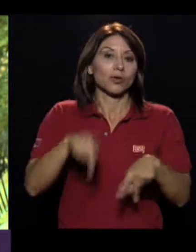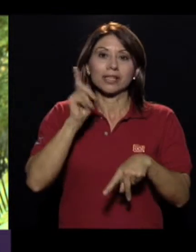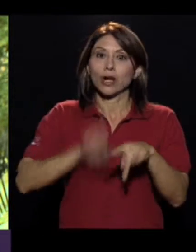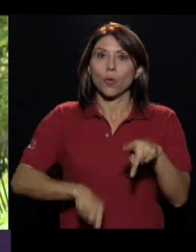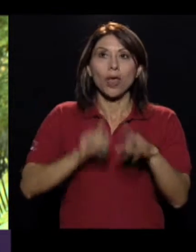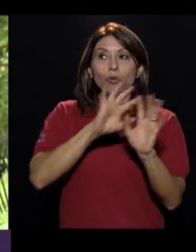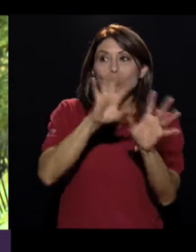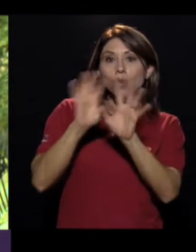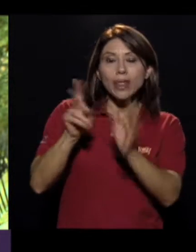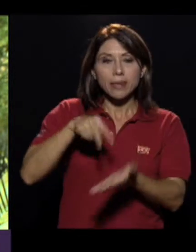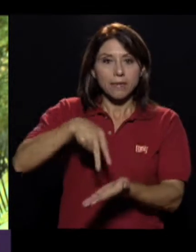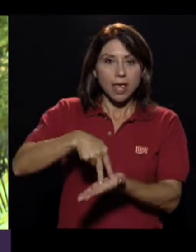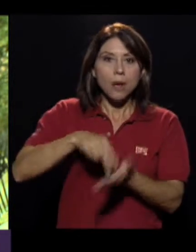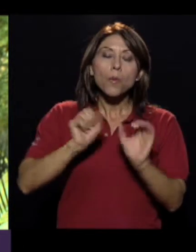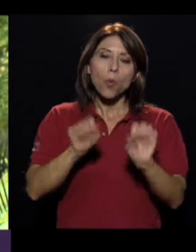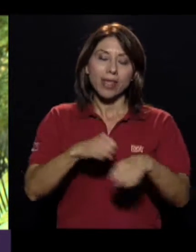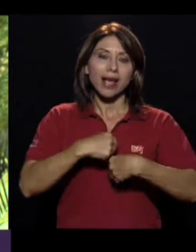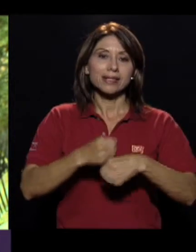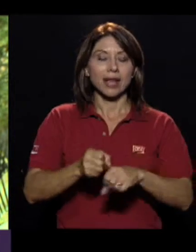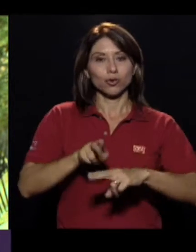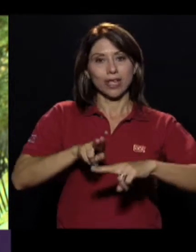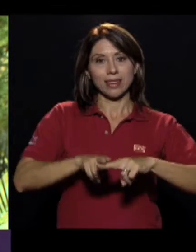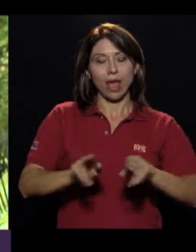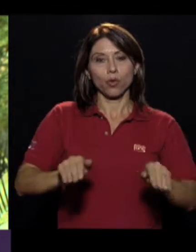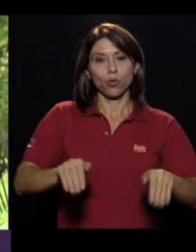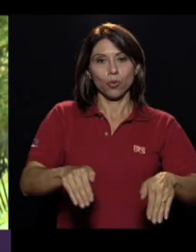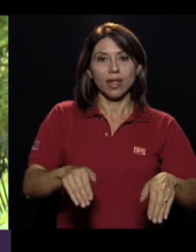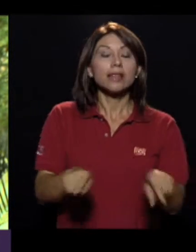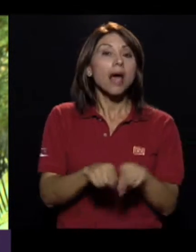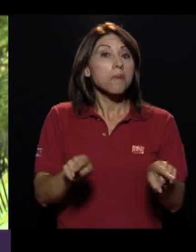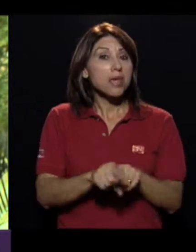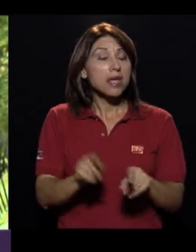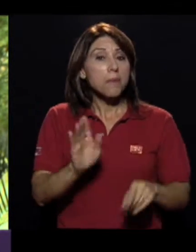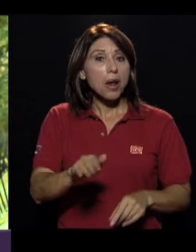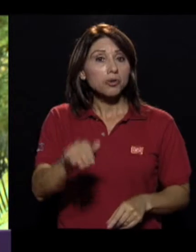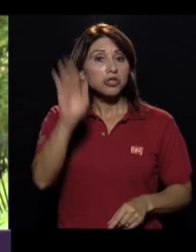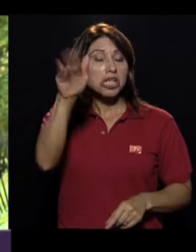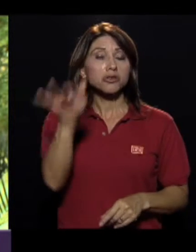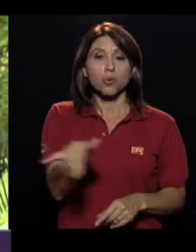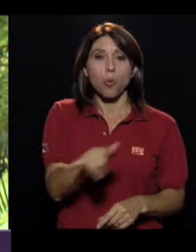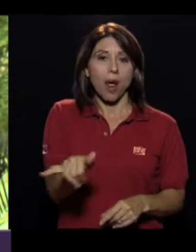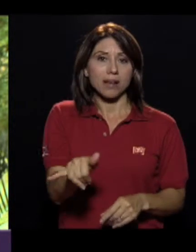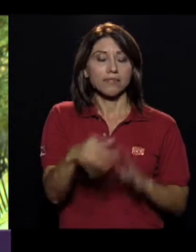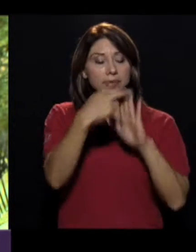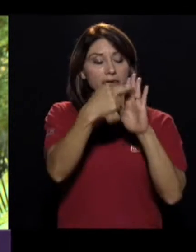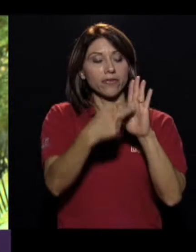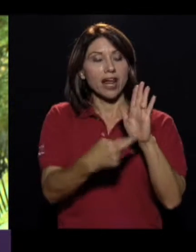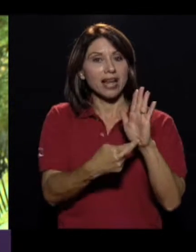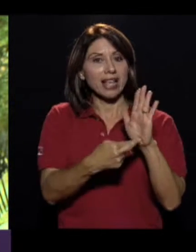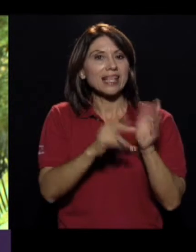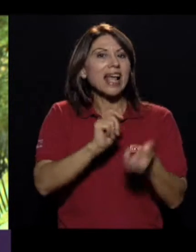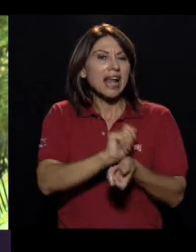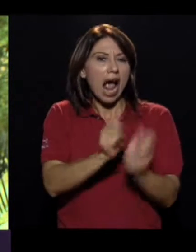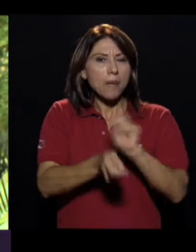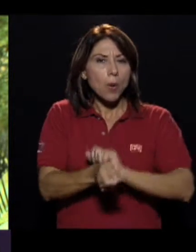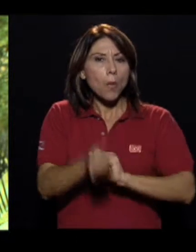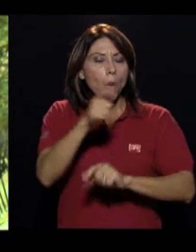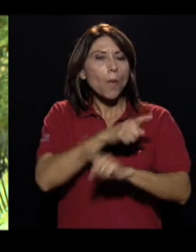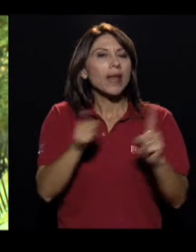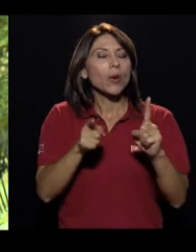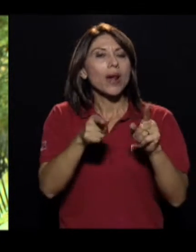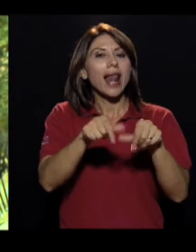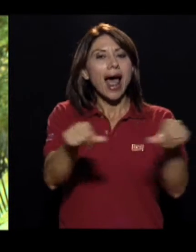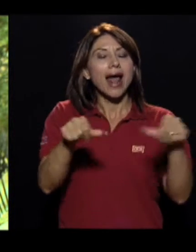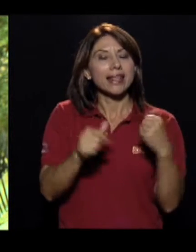realizar de pie, lo puedan realizar sentado. En el caso de baloncesto, casi que es lo mismo. Cambia un poco las reglas, pero en la parte técnica,